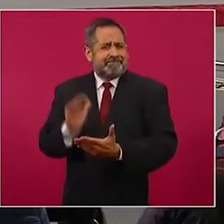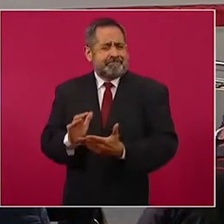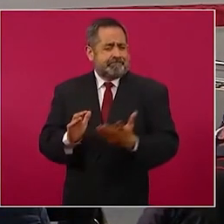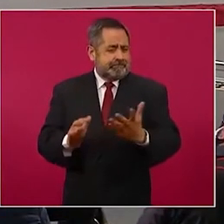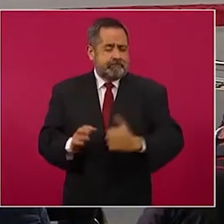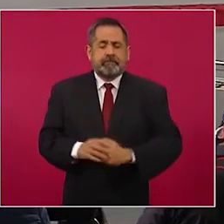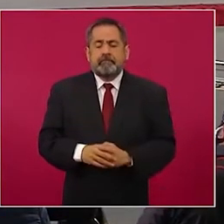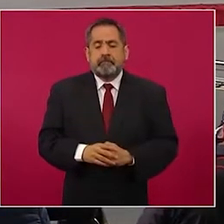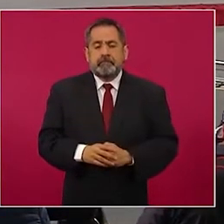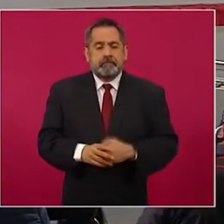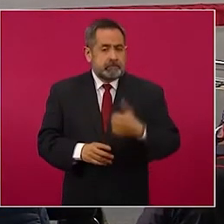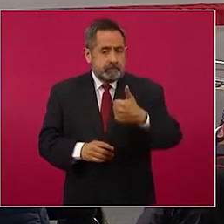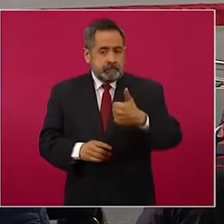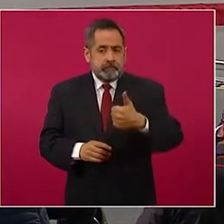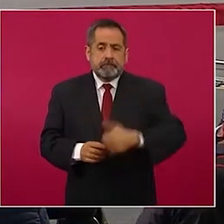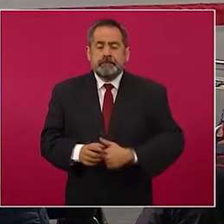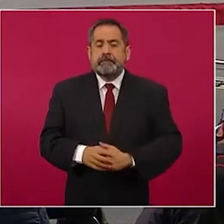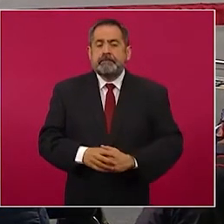Seis,